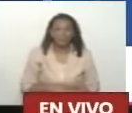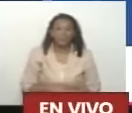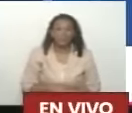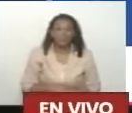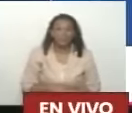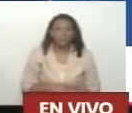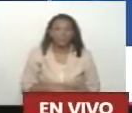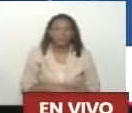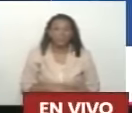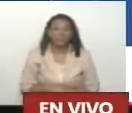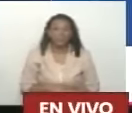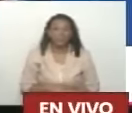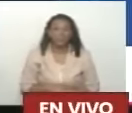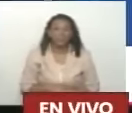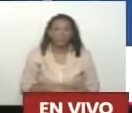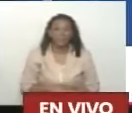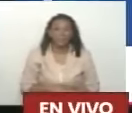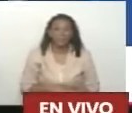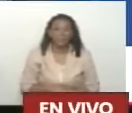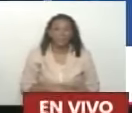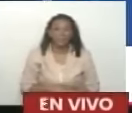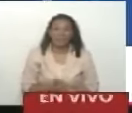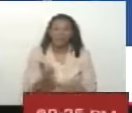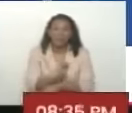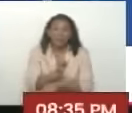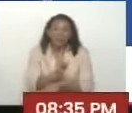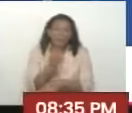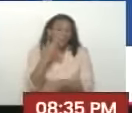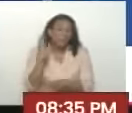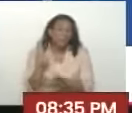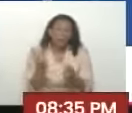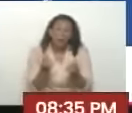Rum Rum Rum Es brasilero De paso